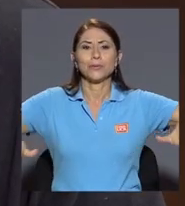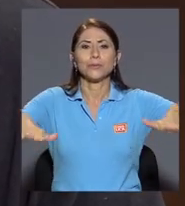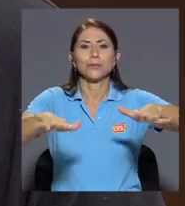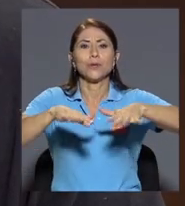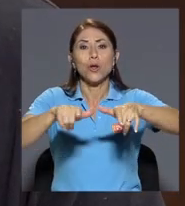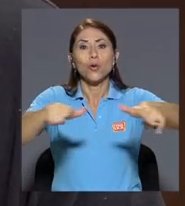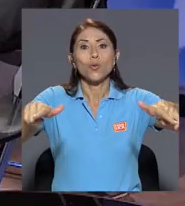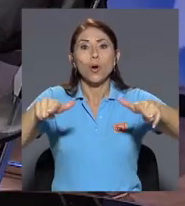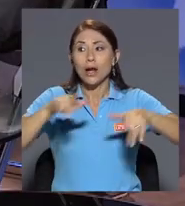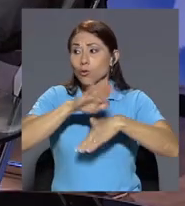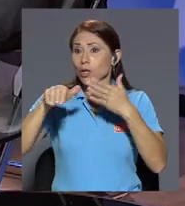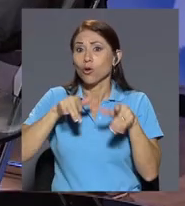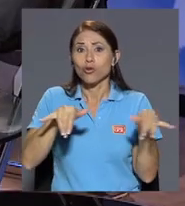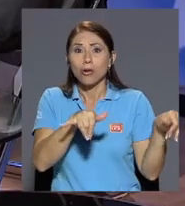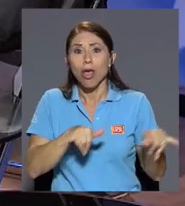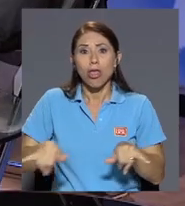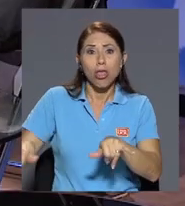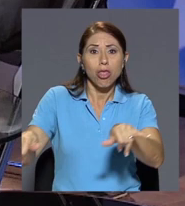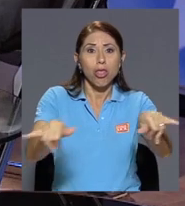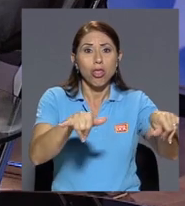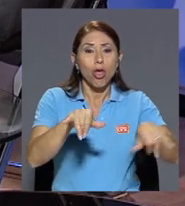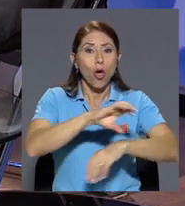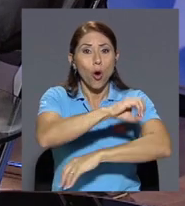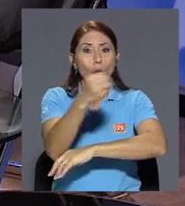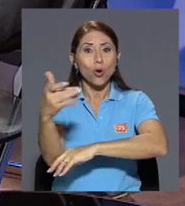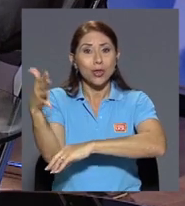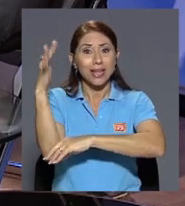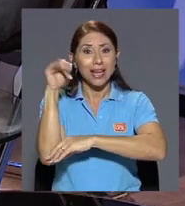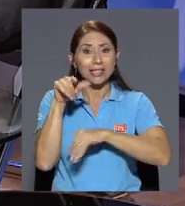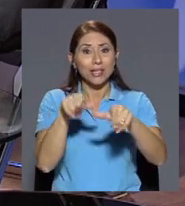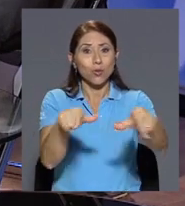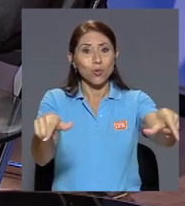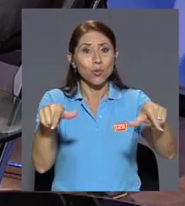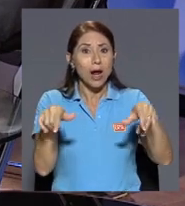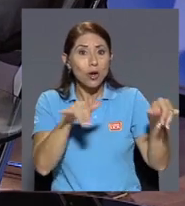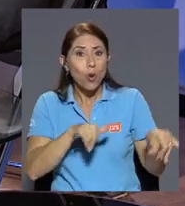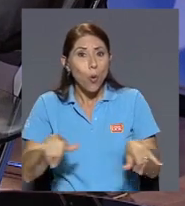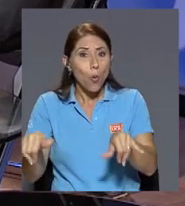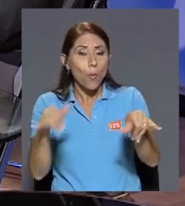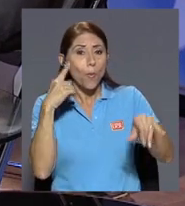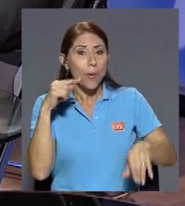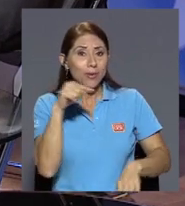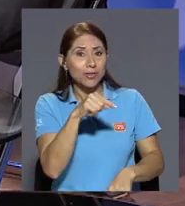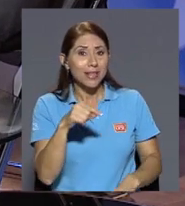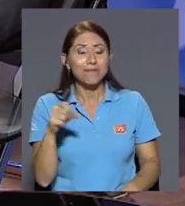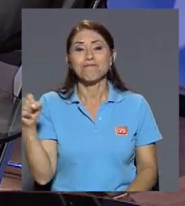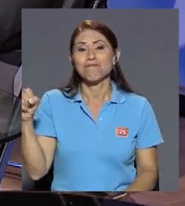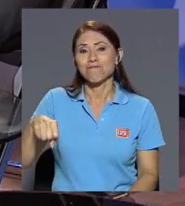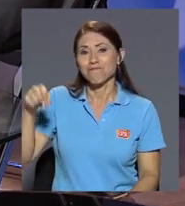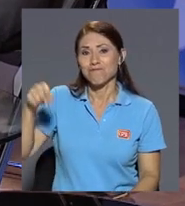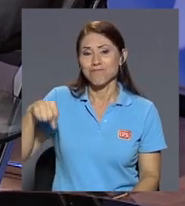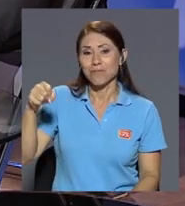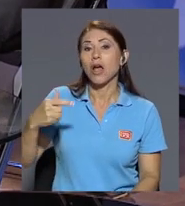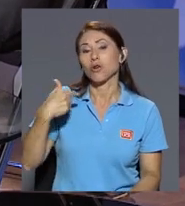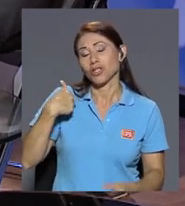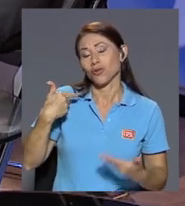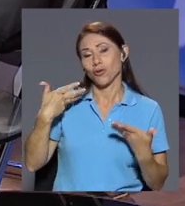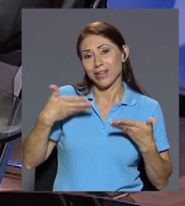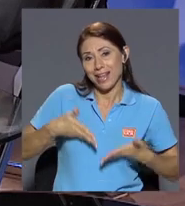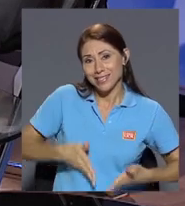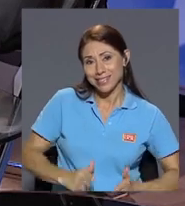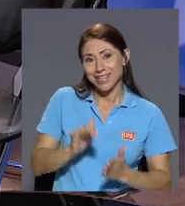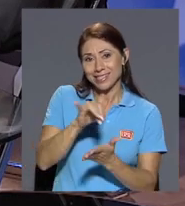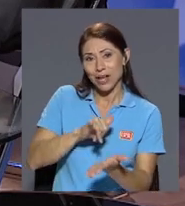que Orotina ha sido un lugar común para usted también Sí, pues sí yo soy bueno, que nací en San José